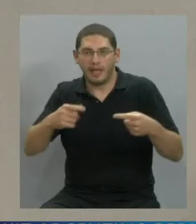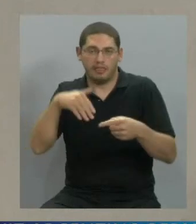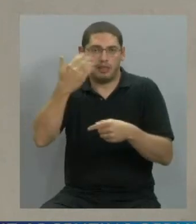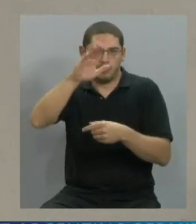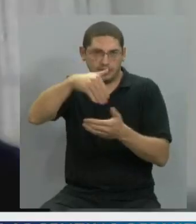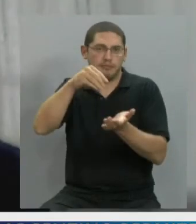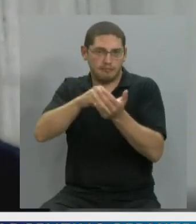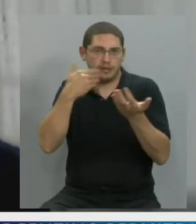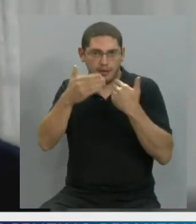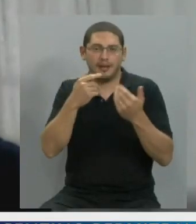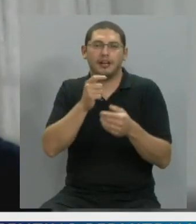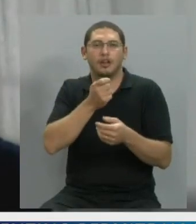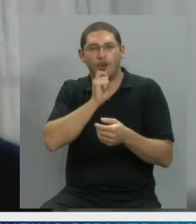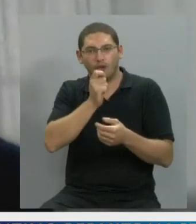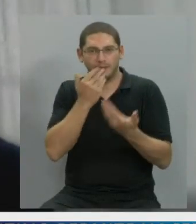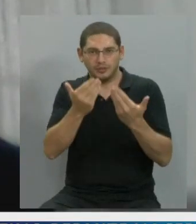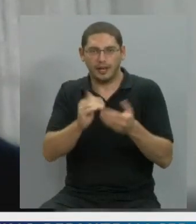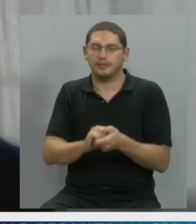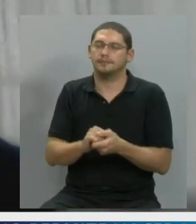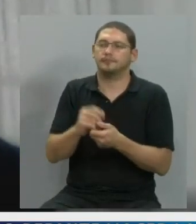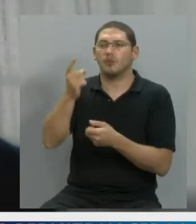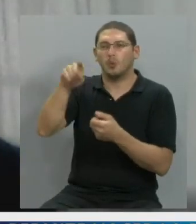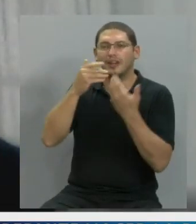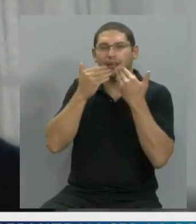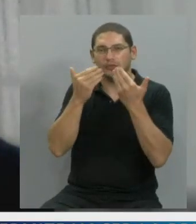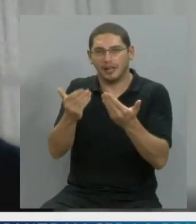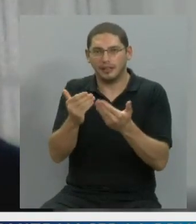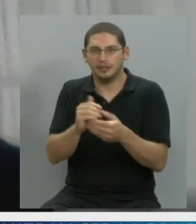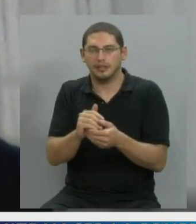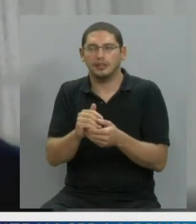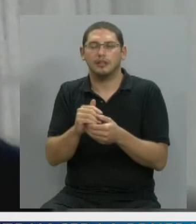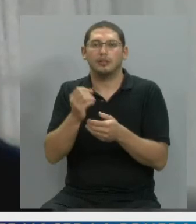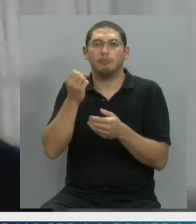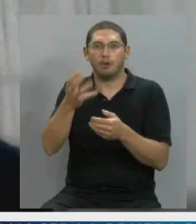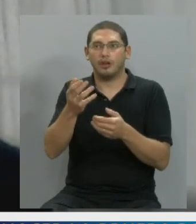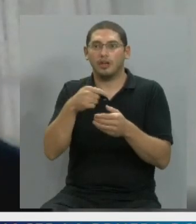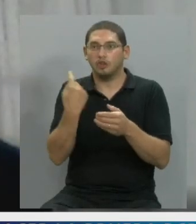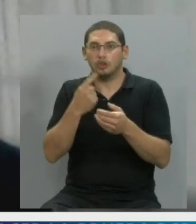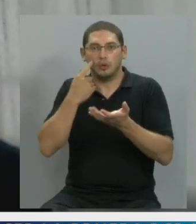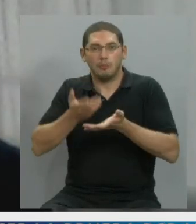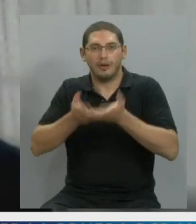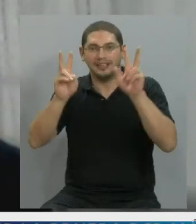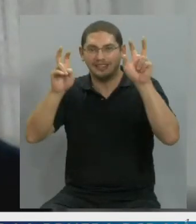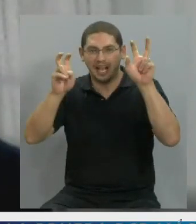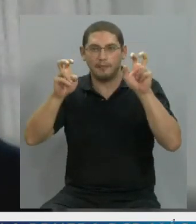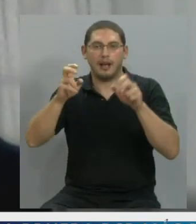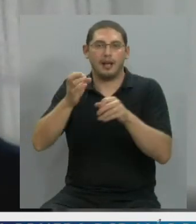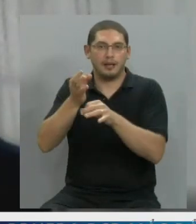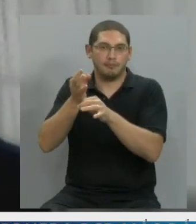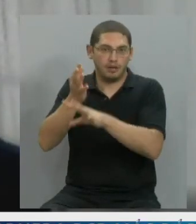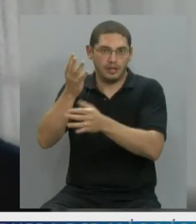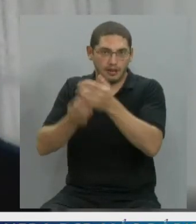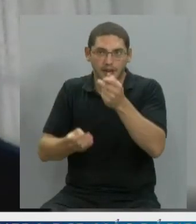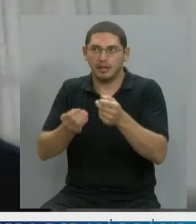gracias por la nota. Muchísimas gracias a ustedes porque es muy difícil que nos den espacio para hablar de mala praxis en